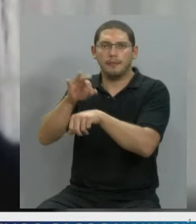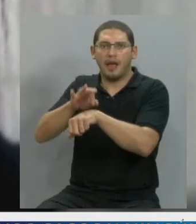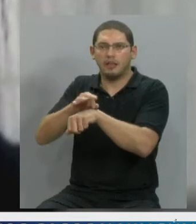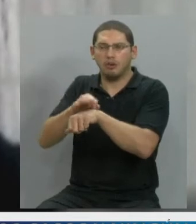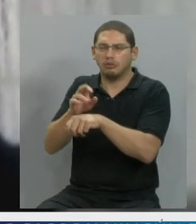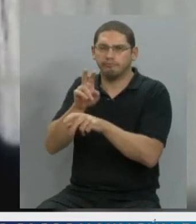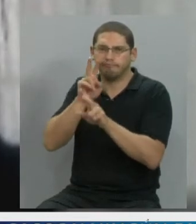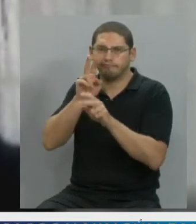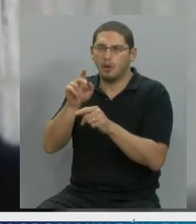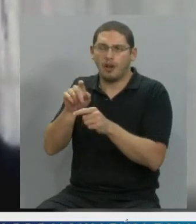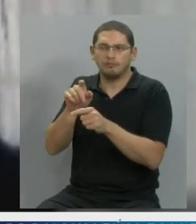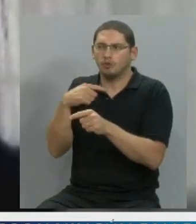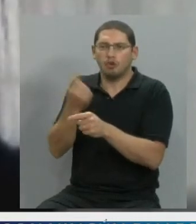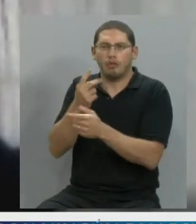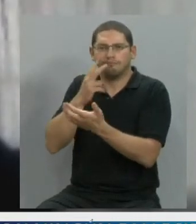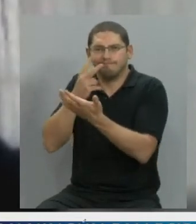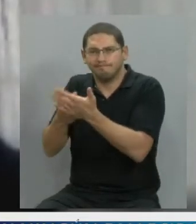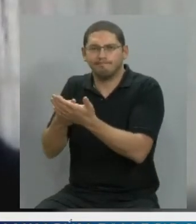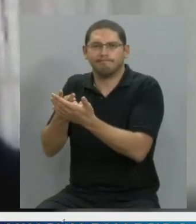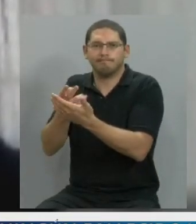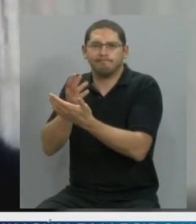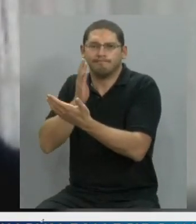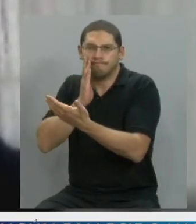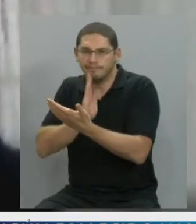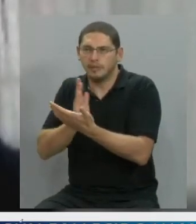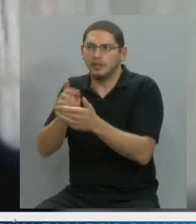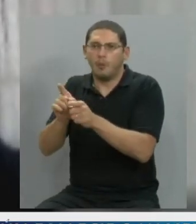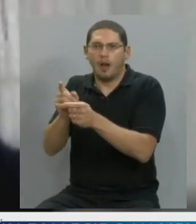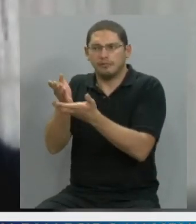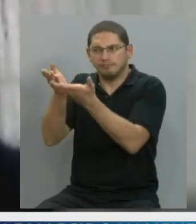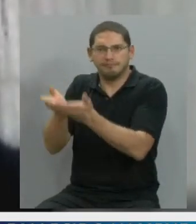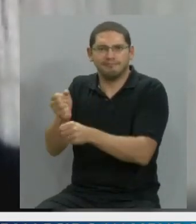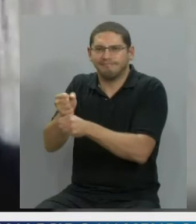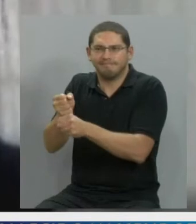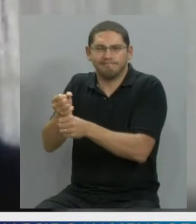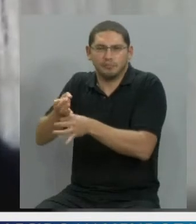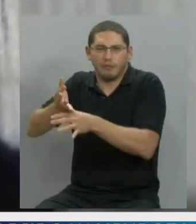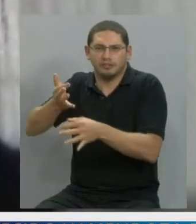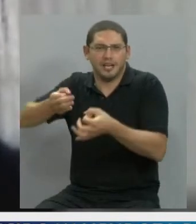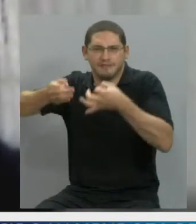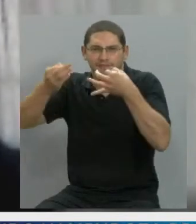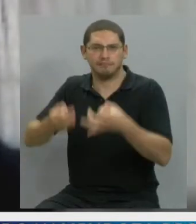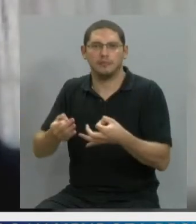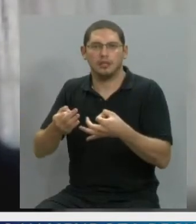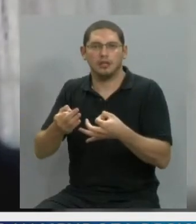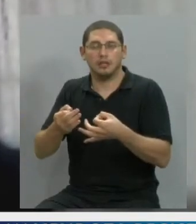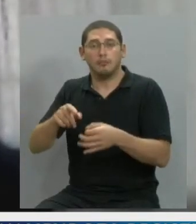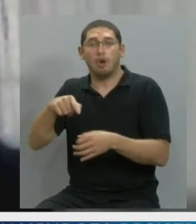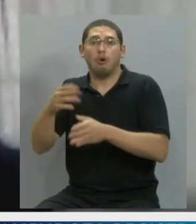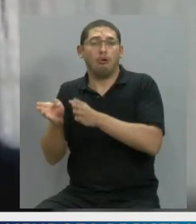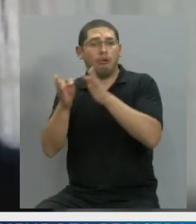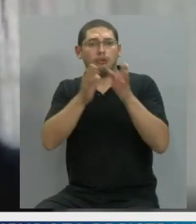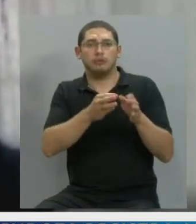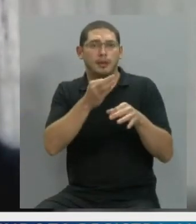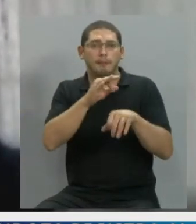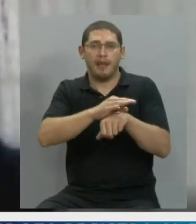todo nuestro afecto y nuestra admiración por la tarea que desarrollan. Pero hay médicos que realmente dejan mucho que